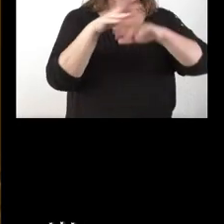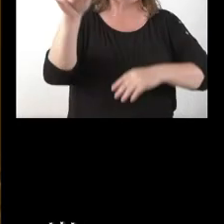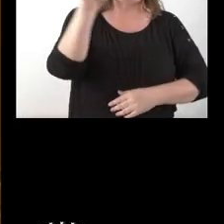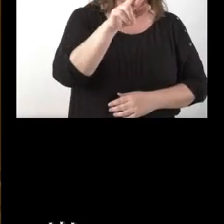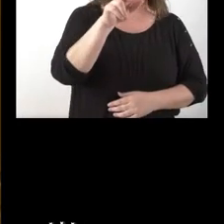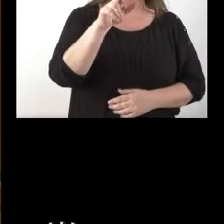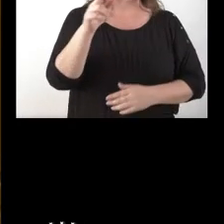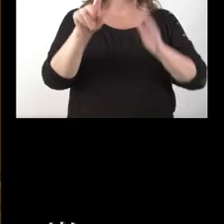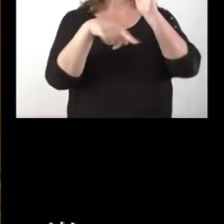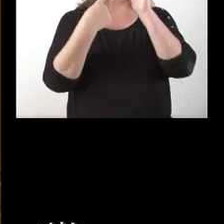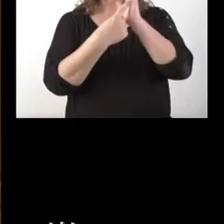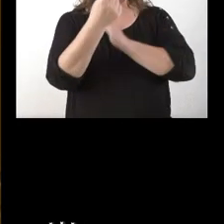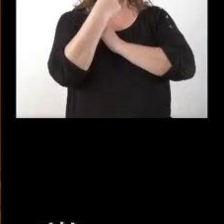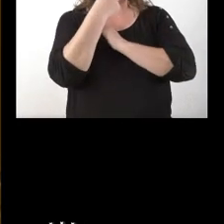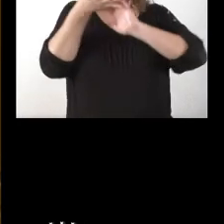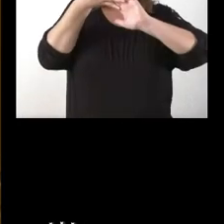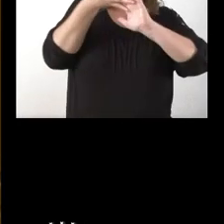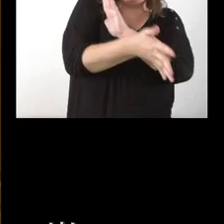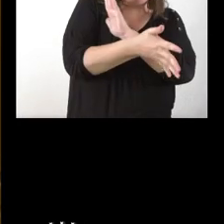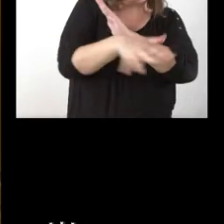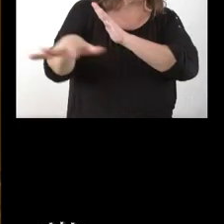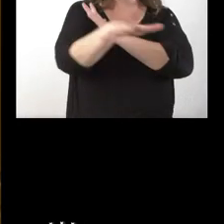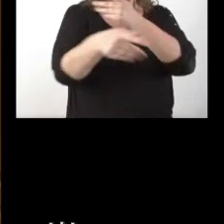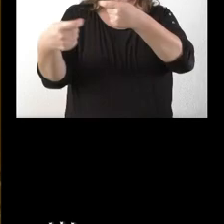pero la ley dice que hay que definir zonas tensionadas.